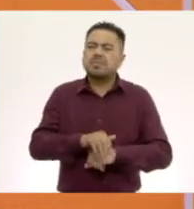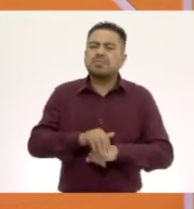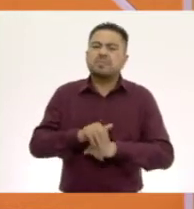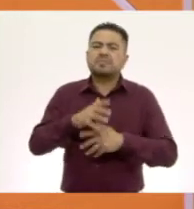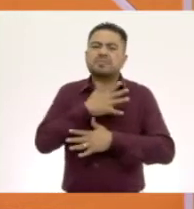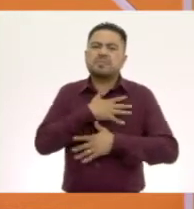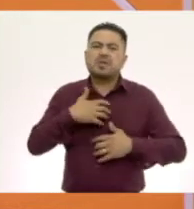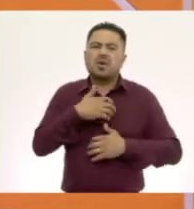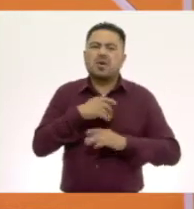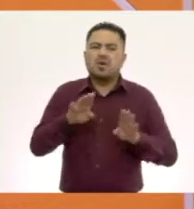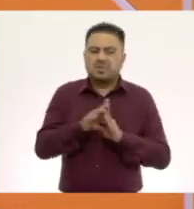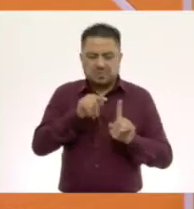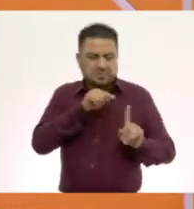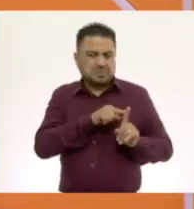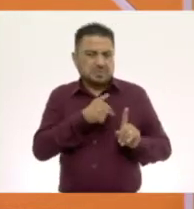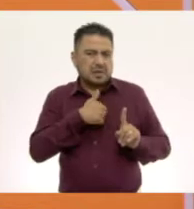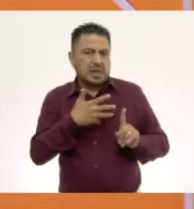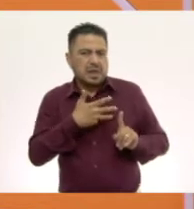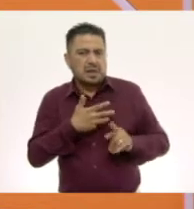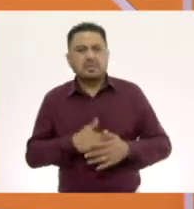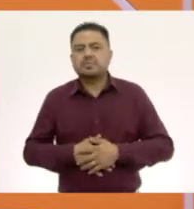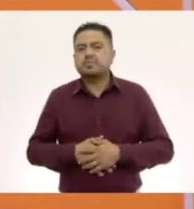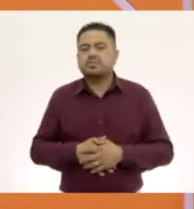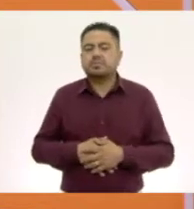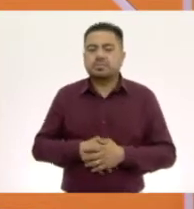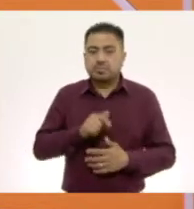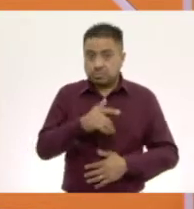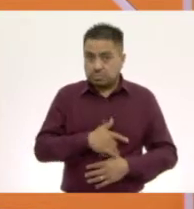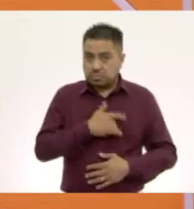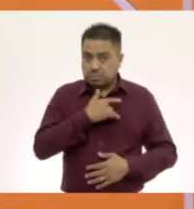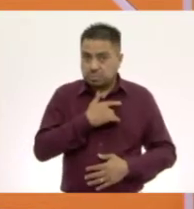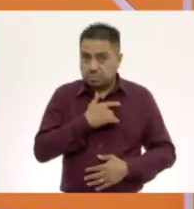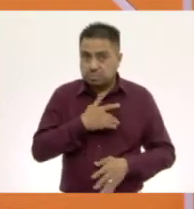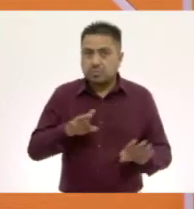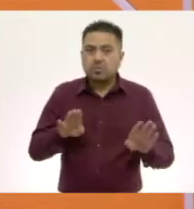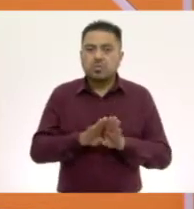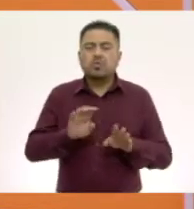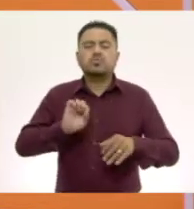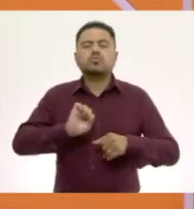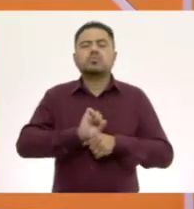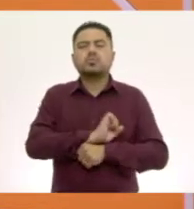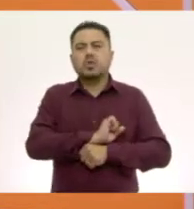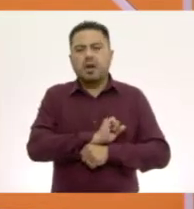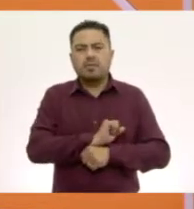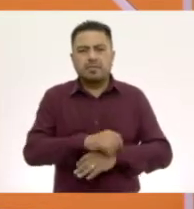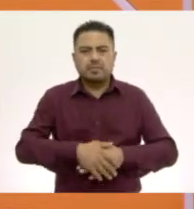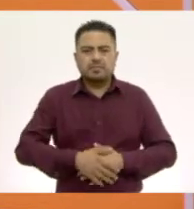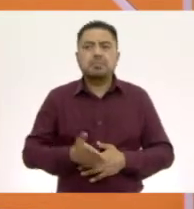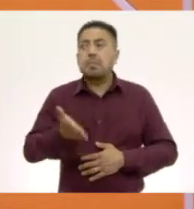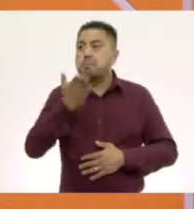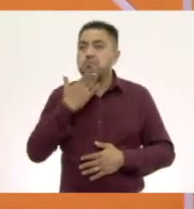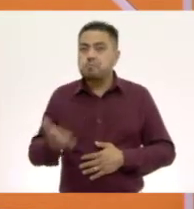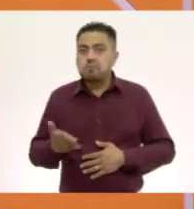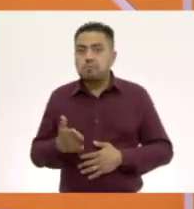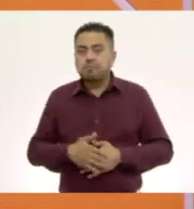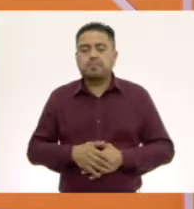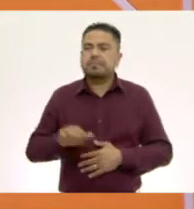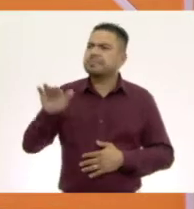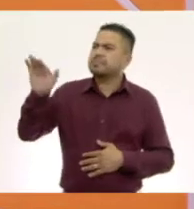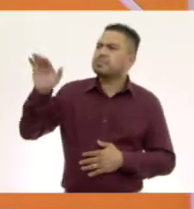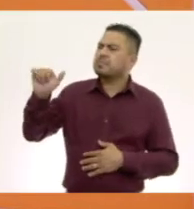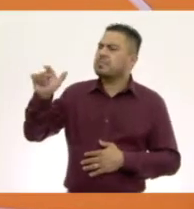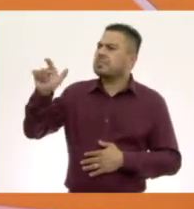peluche como este que yo tengo aquí? ¿Sientes cómo es suave? Muy bien. Ale,